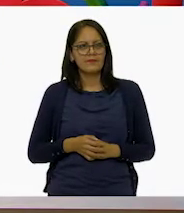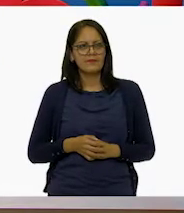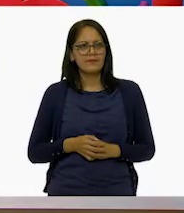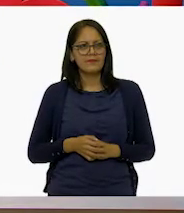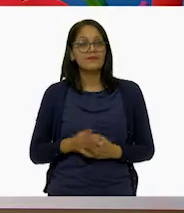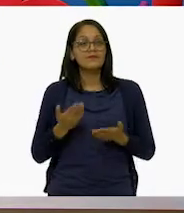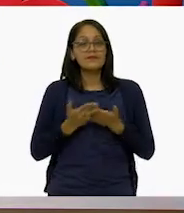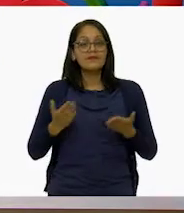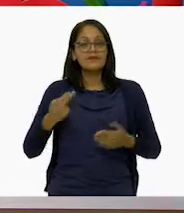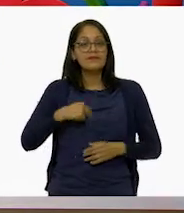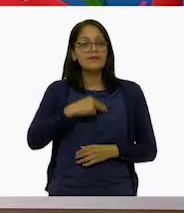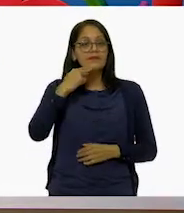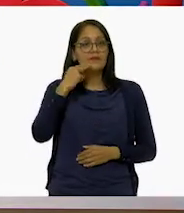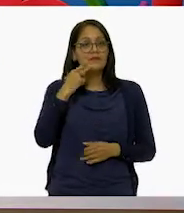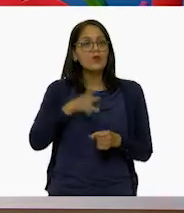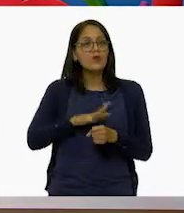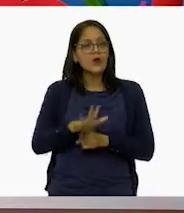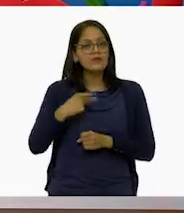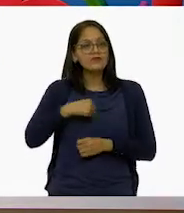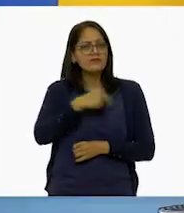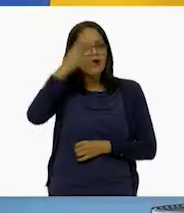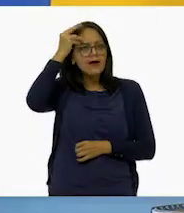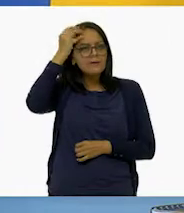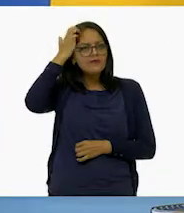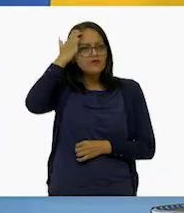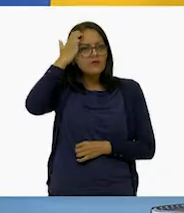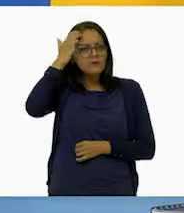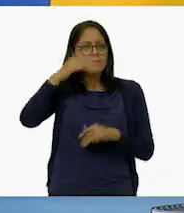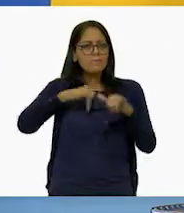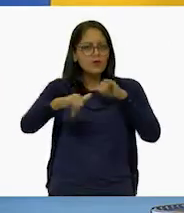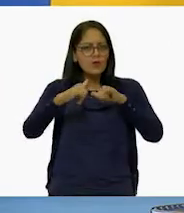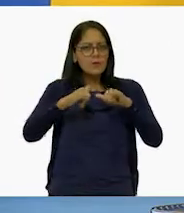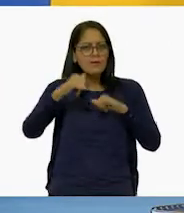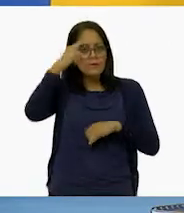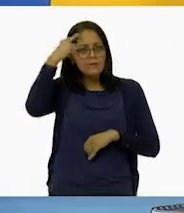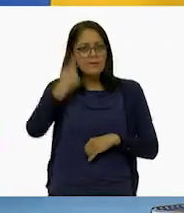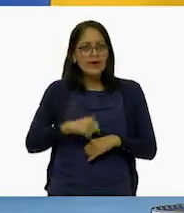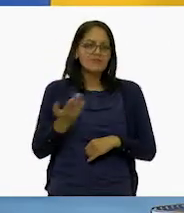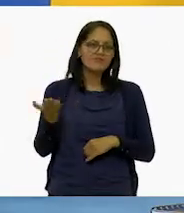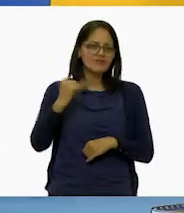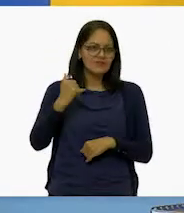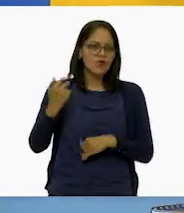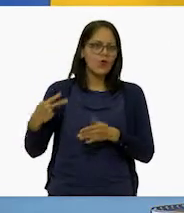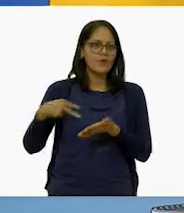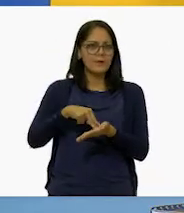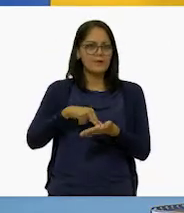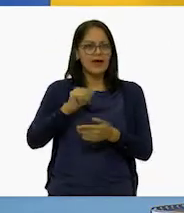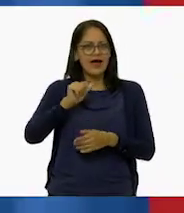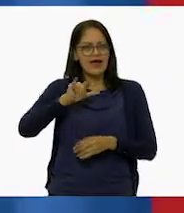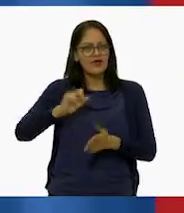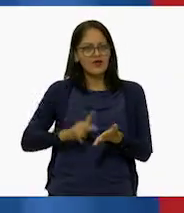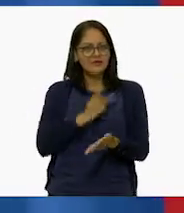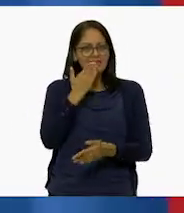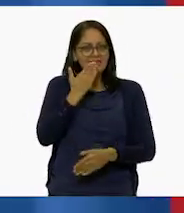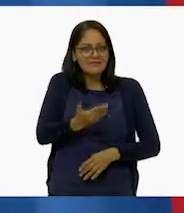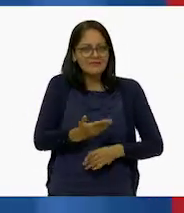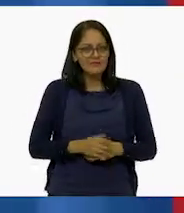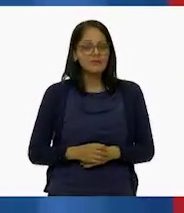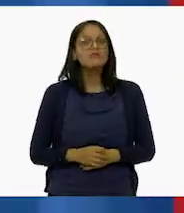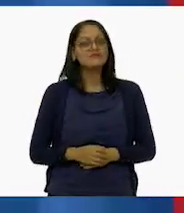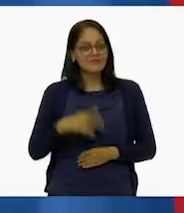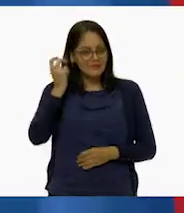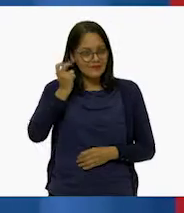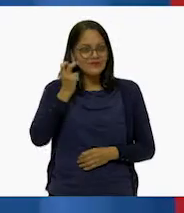Y vamos a usar nuestros conocimientos en geografía para atraer a Alejandra con bien. ¡Exacto!